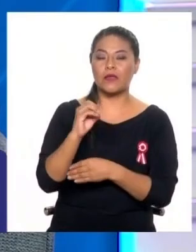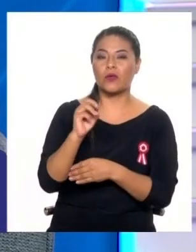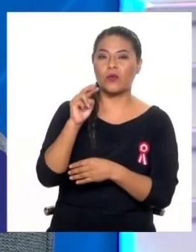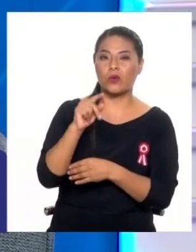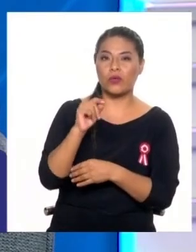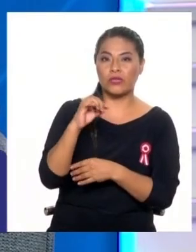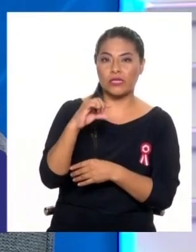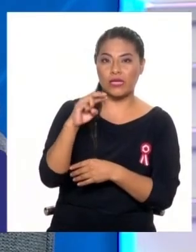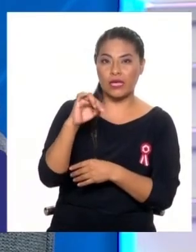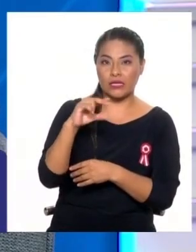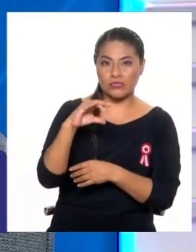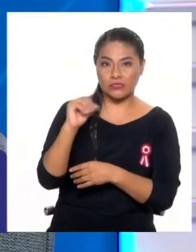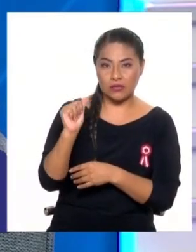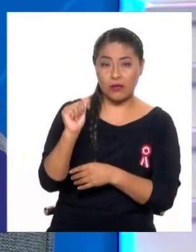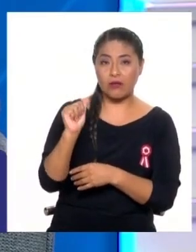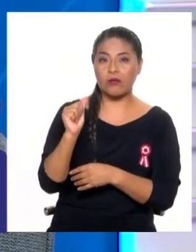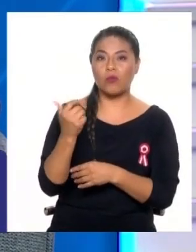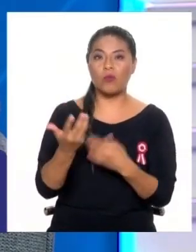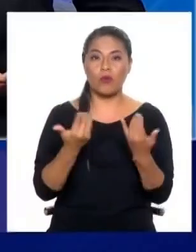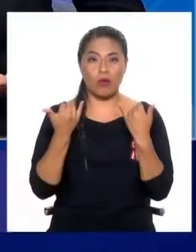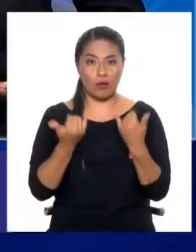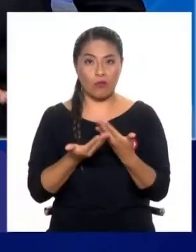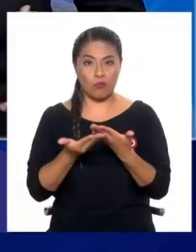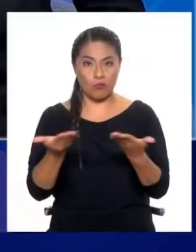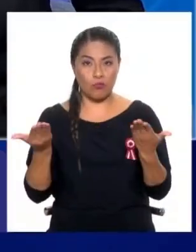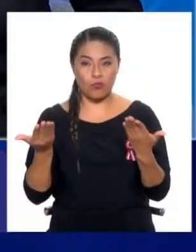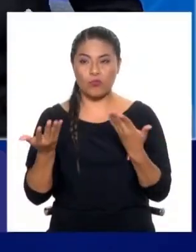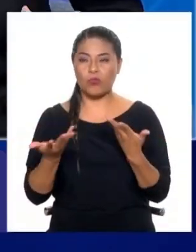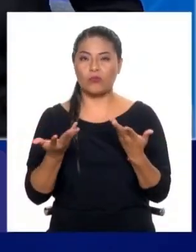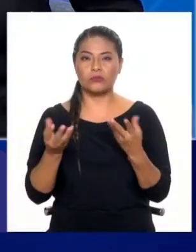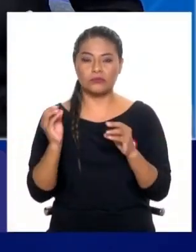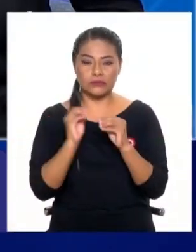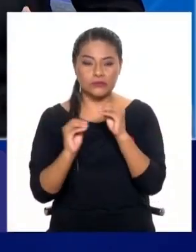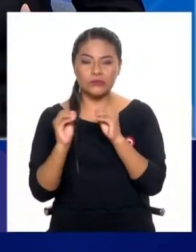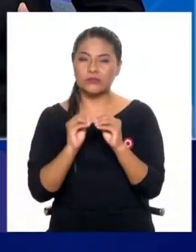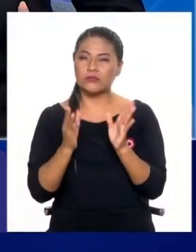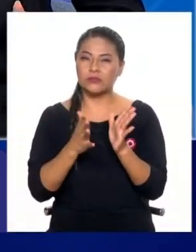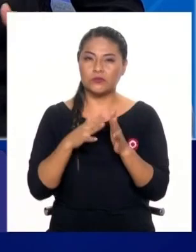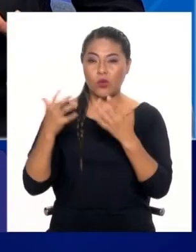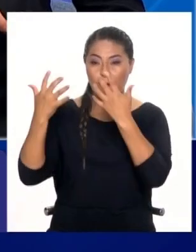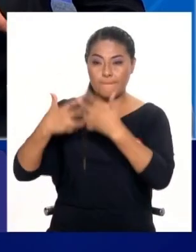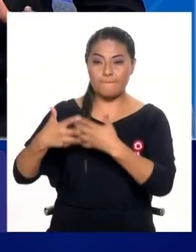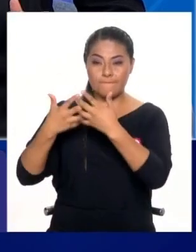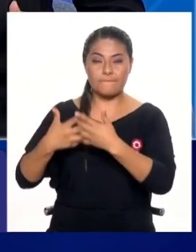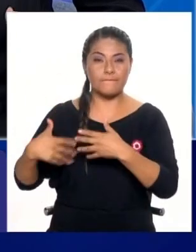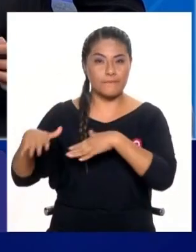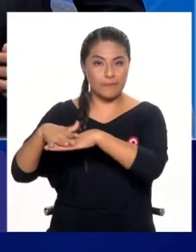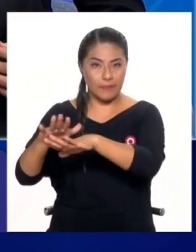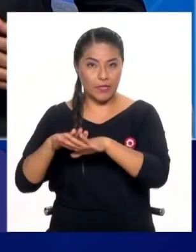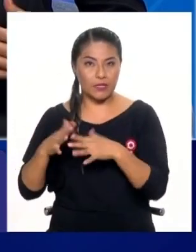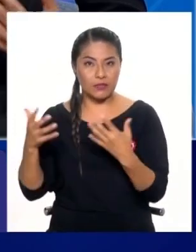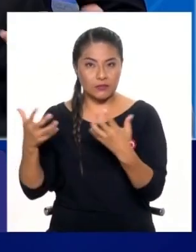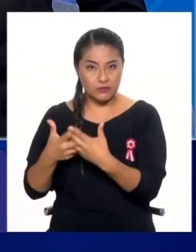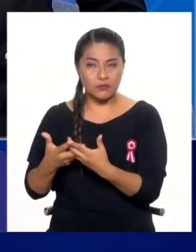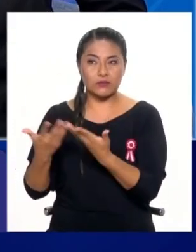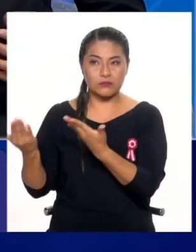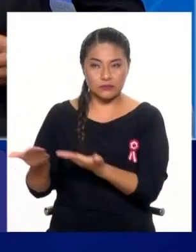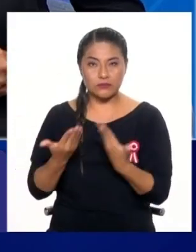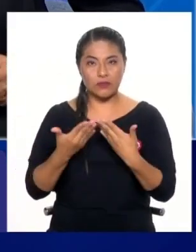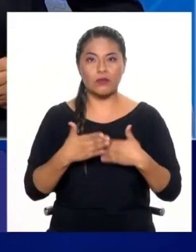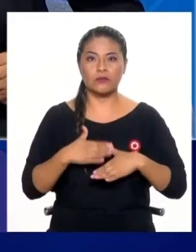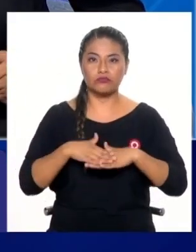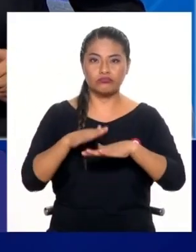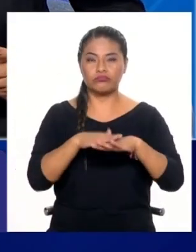hay encuestas que hoy día han buscado saber cómo es que las empresas, en todo caso también, que están en estas zonas, van a enfrentar